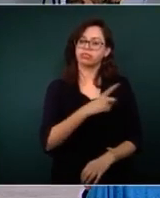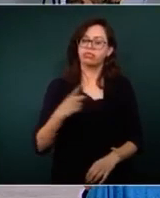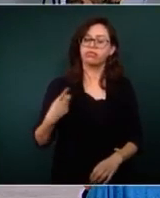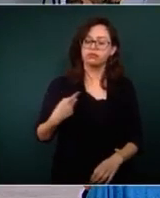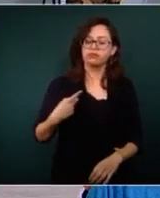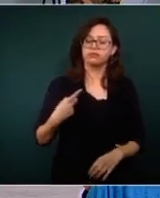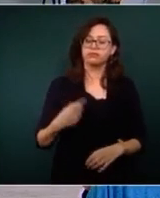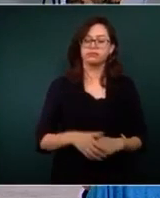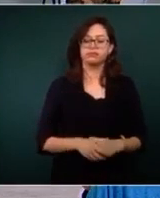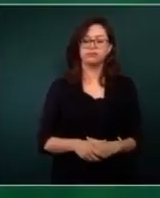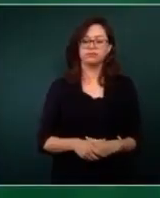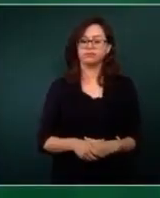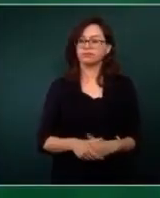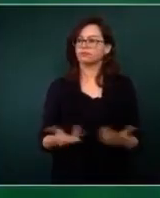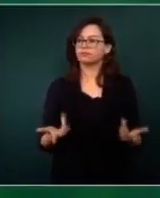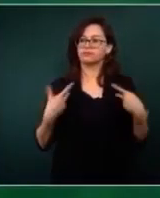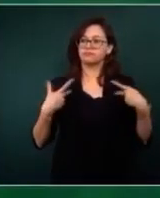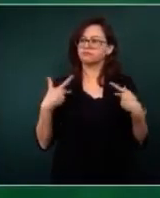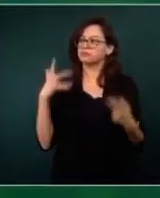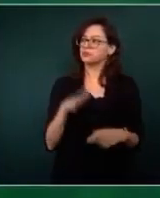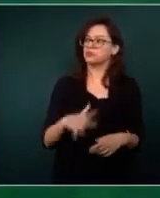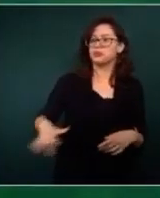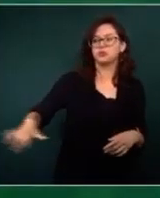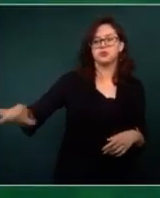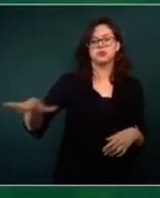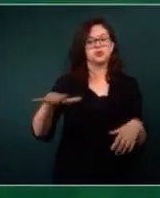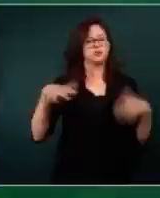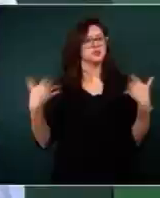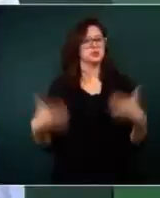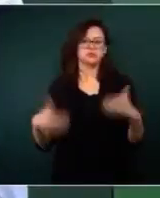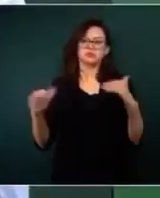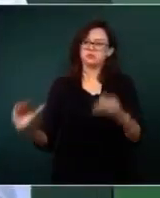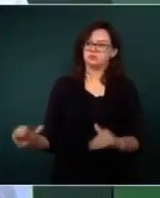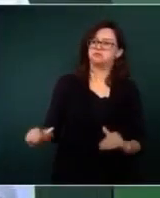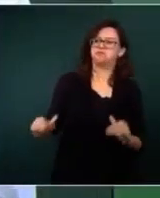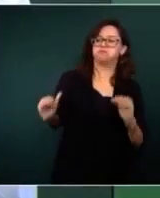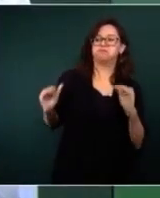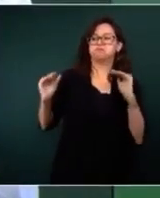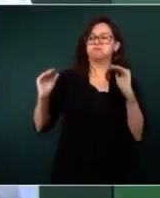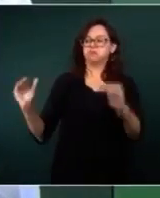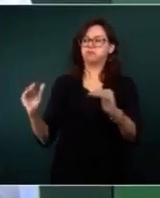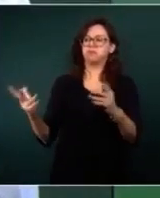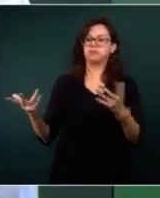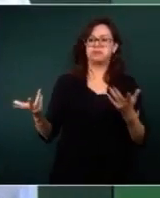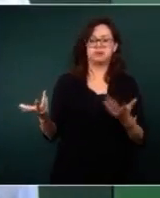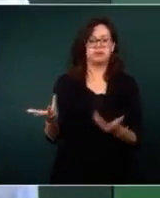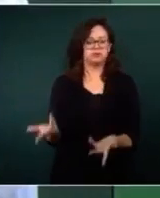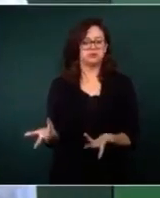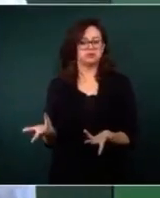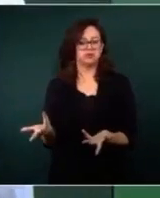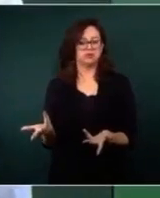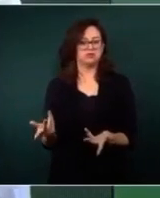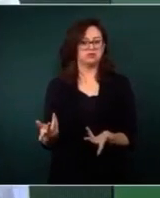Esto es mucho pueblo, mucho pueblo, para que no se tengan